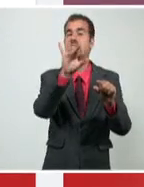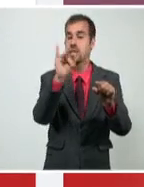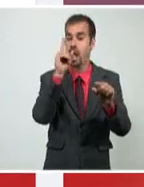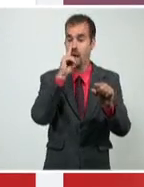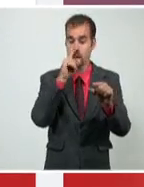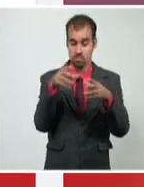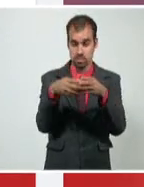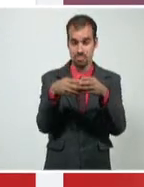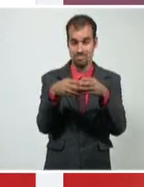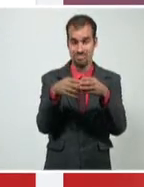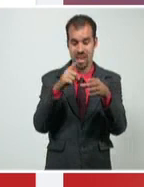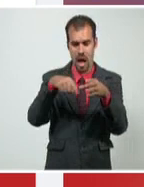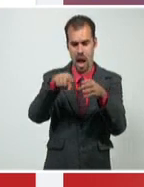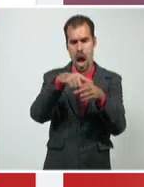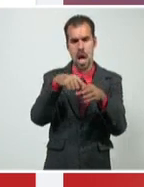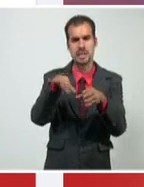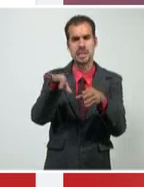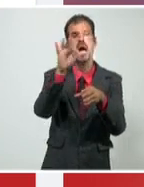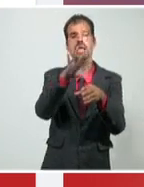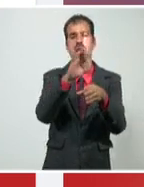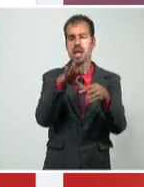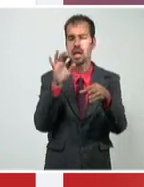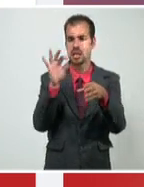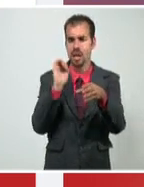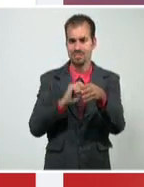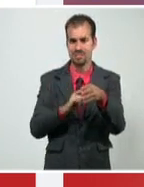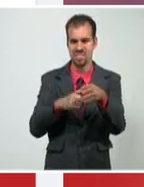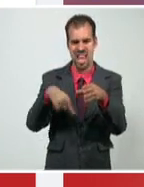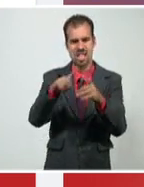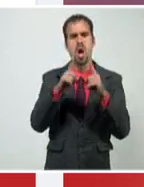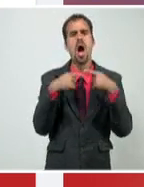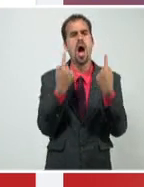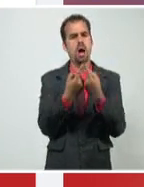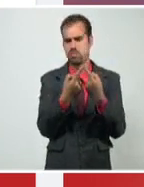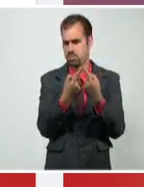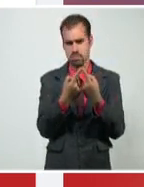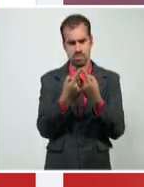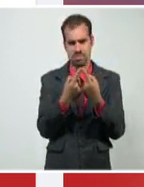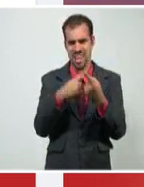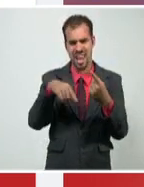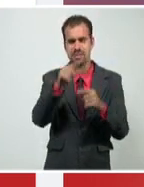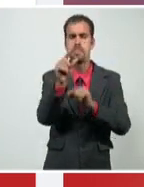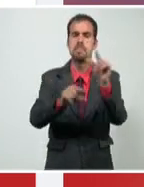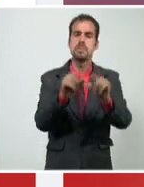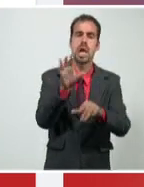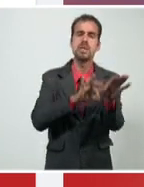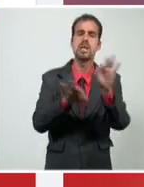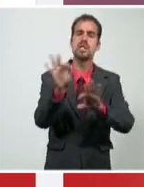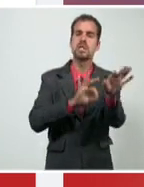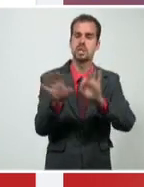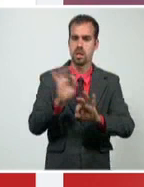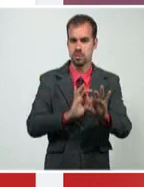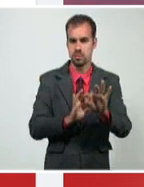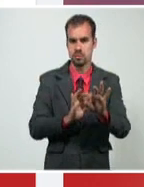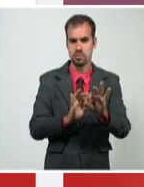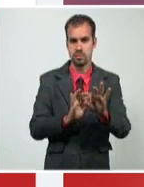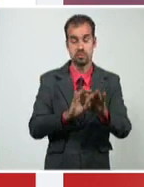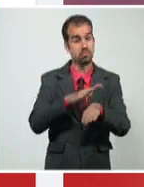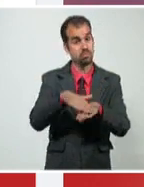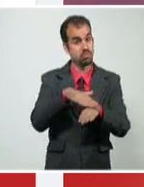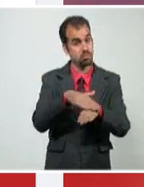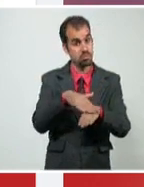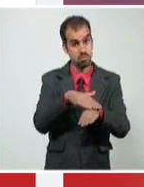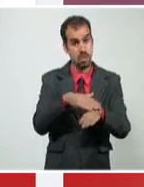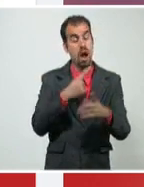de personas selectas, no era el chat general, era un chat de personas selectas. Caeros, discúlpenme,